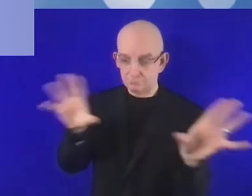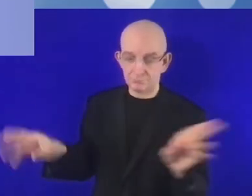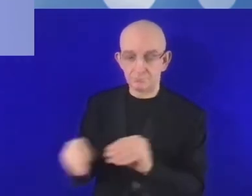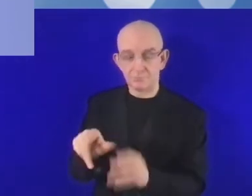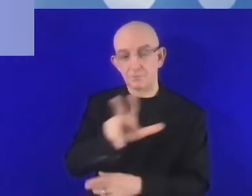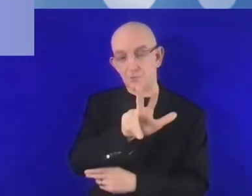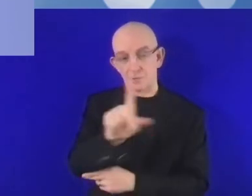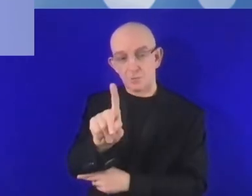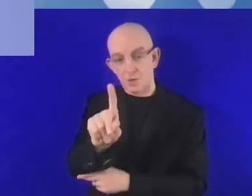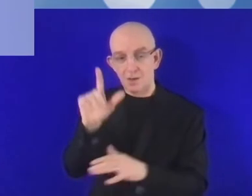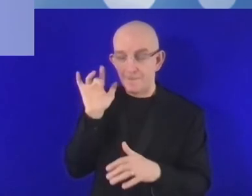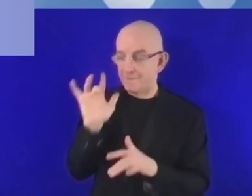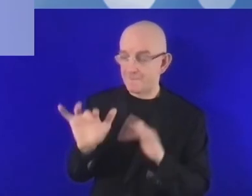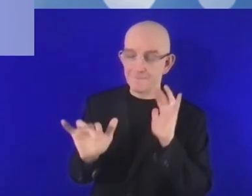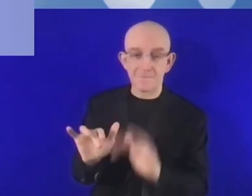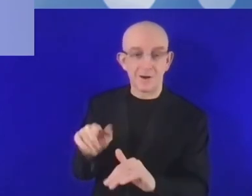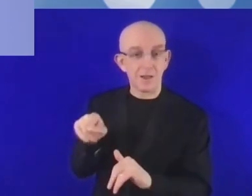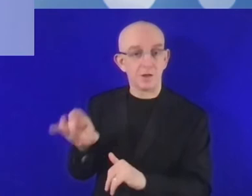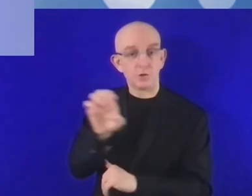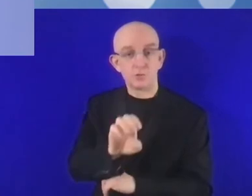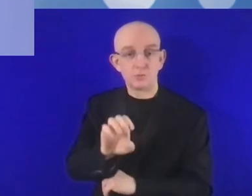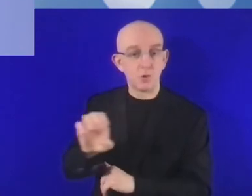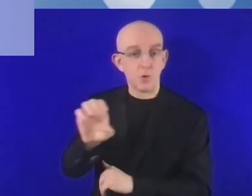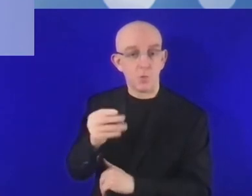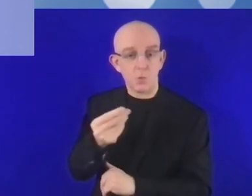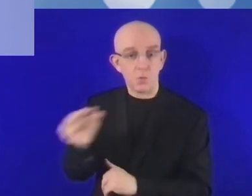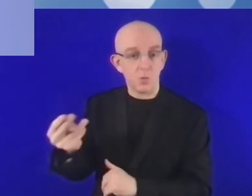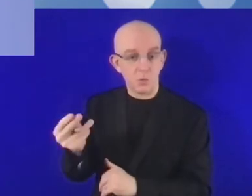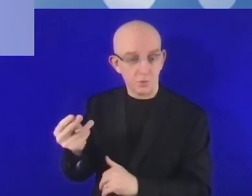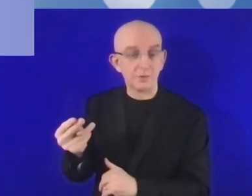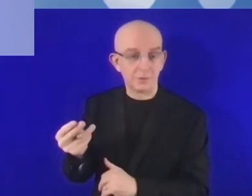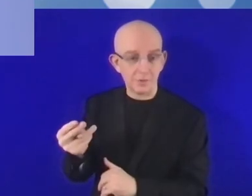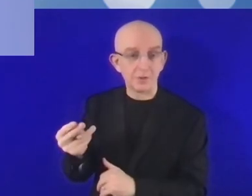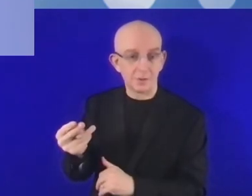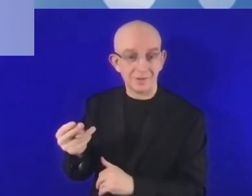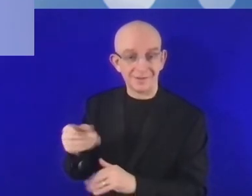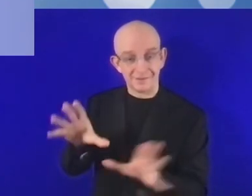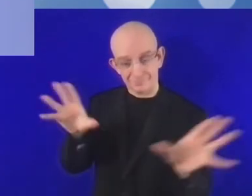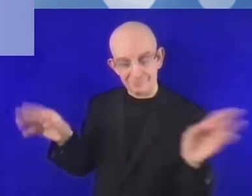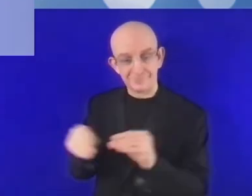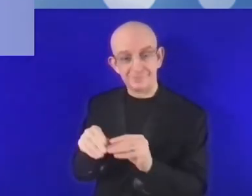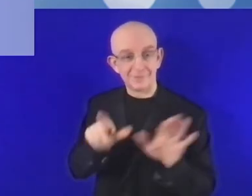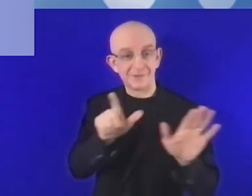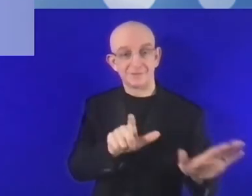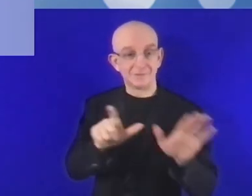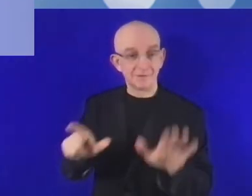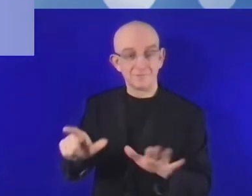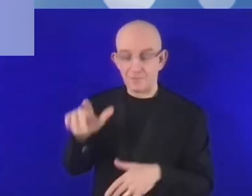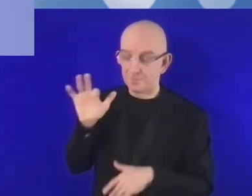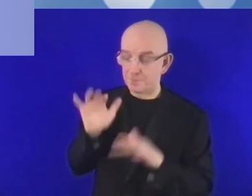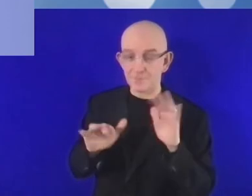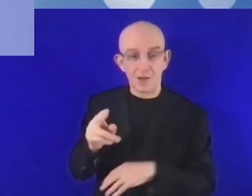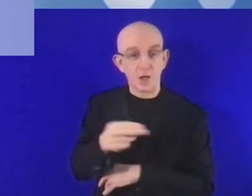Hay que decir que todos los años destinamos unos 31.000 millones de euros